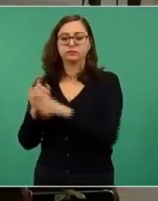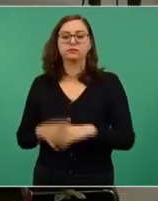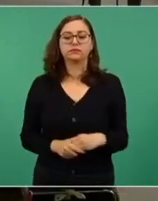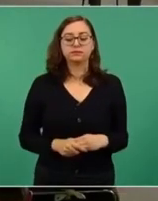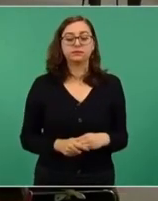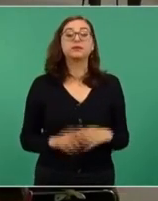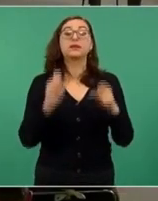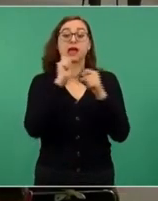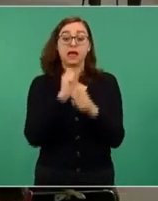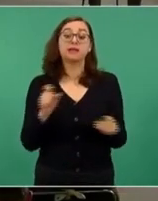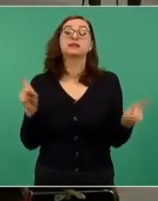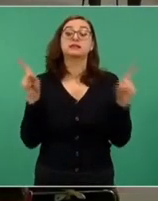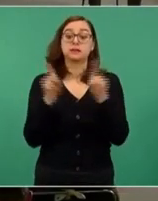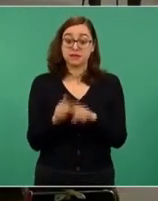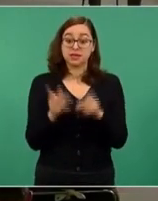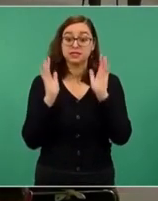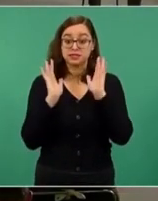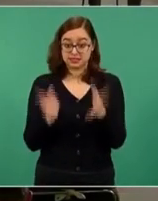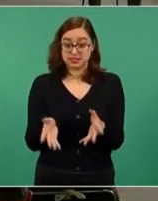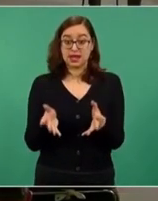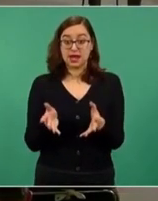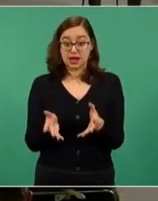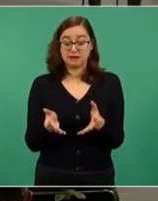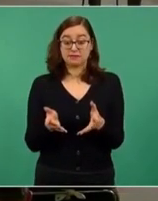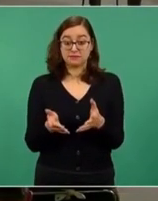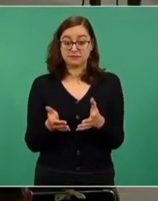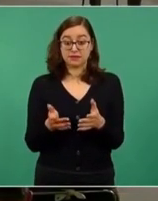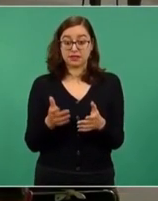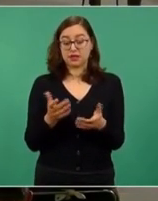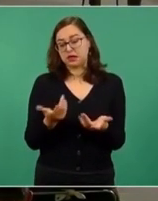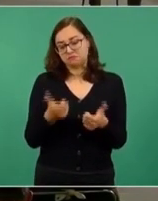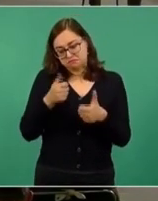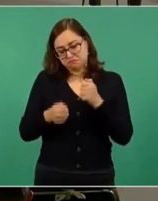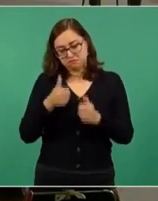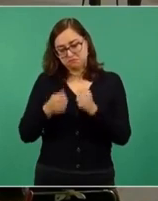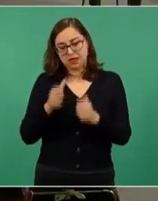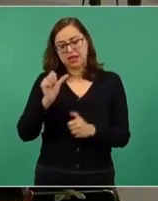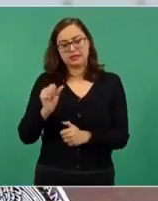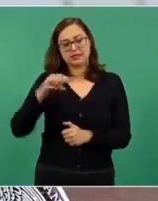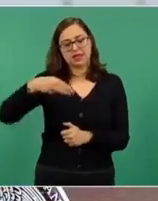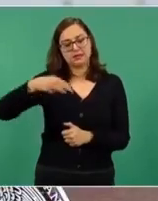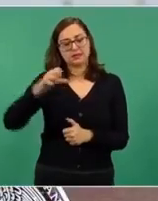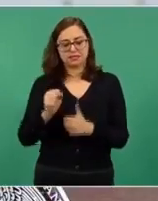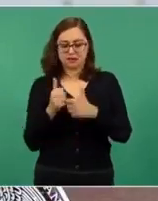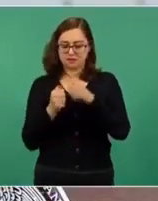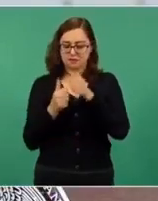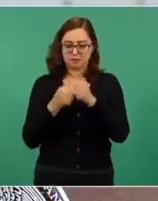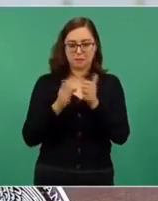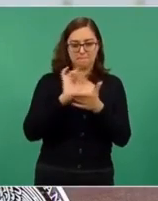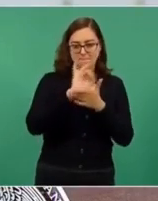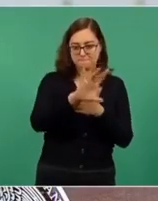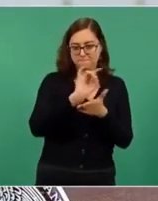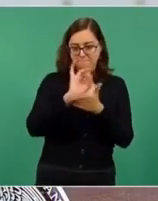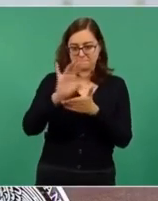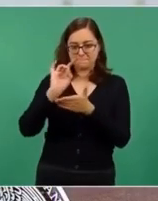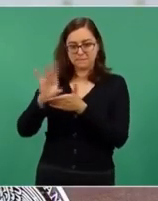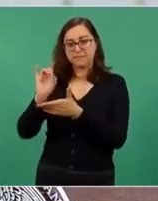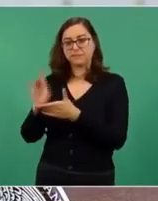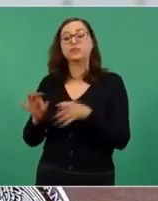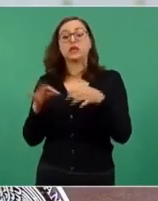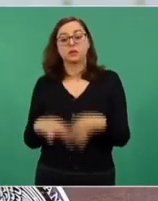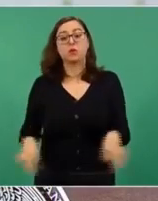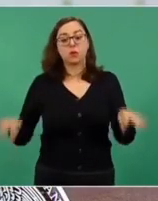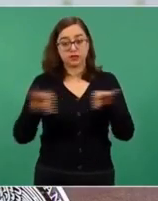les estamos enviando un mensaje SMS, ahora también estamos poniendo como requisito, un